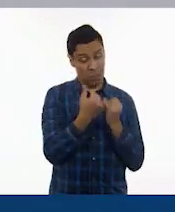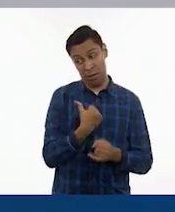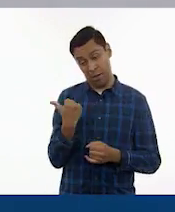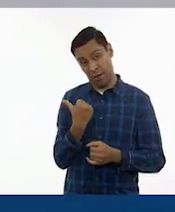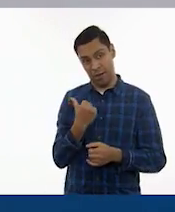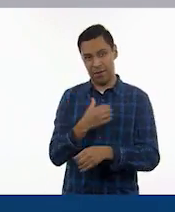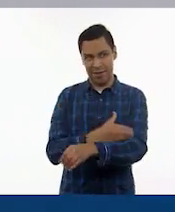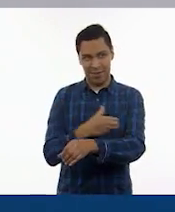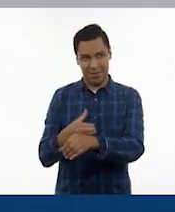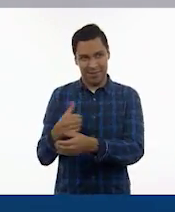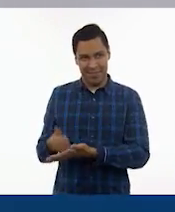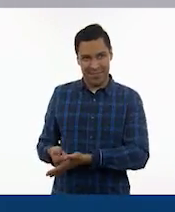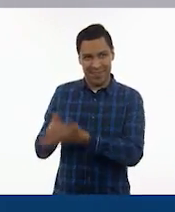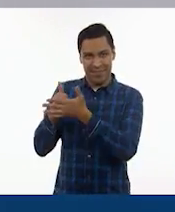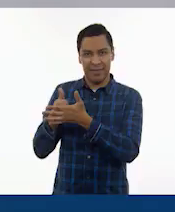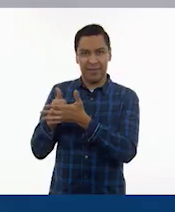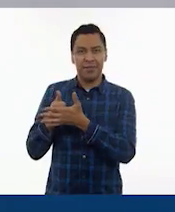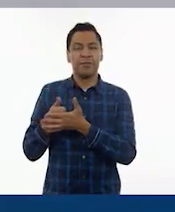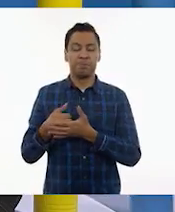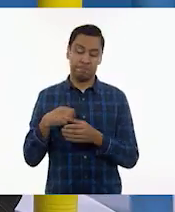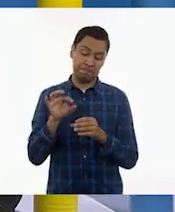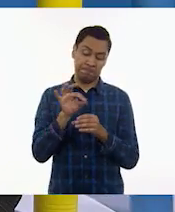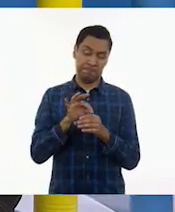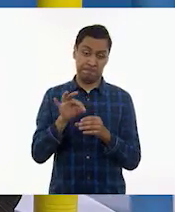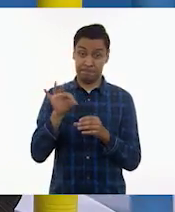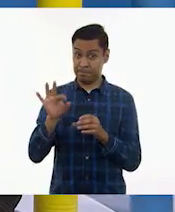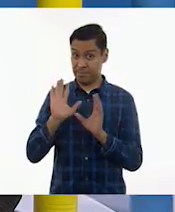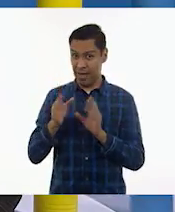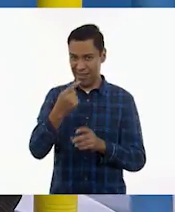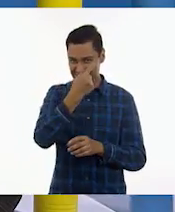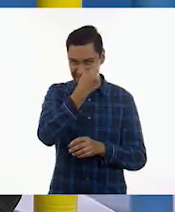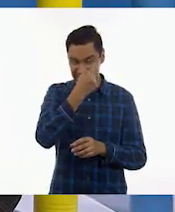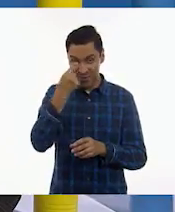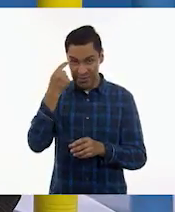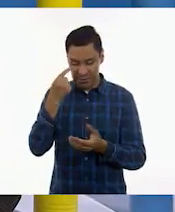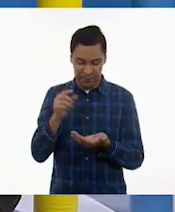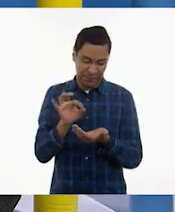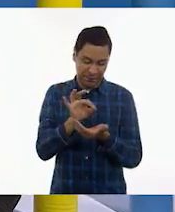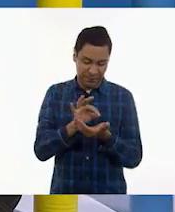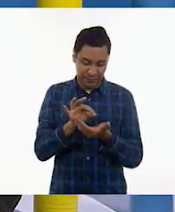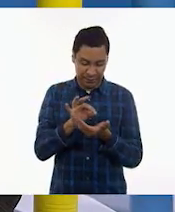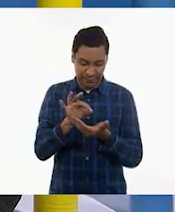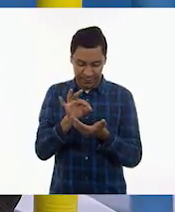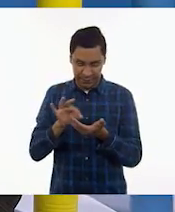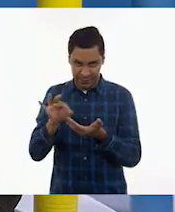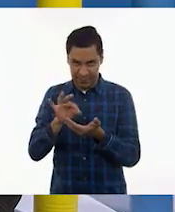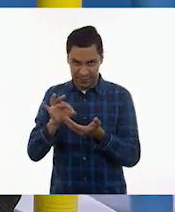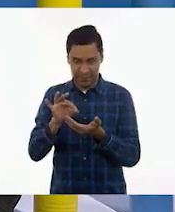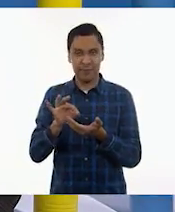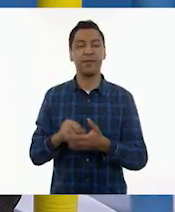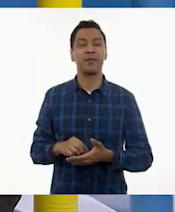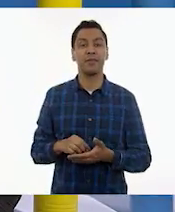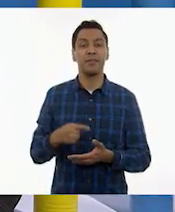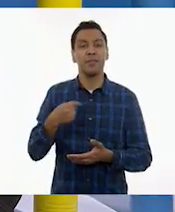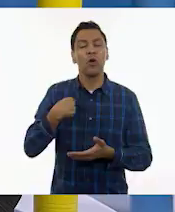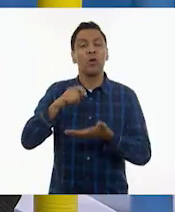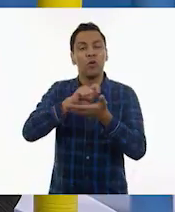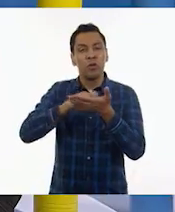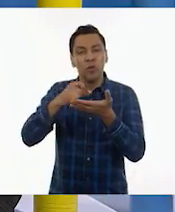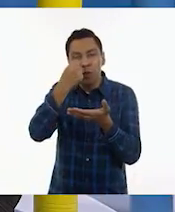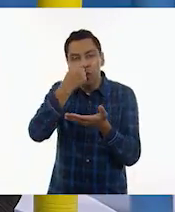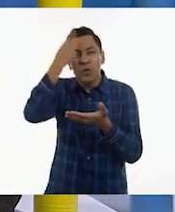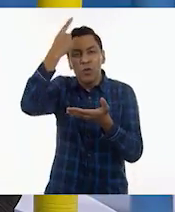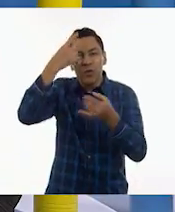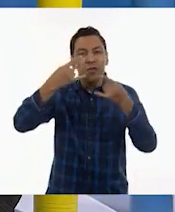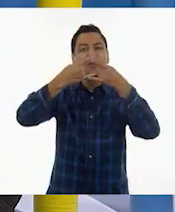Y yo por acá, hay otro plumón. Ya que estén los ojitos, bueno, nosotros ya tenemos un texto, que es uno que yo escribí acerca de